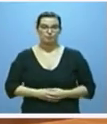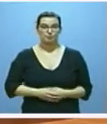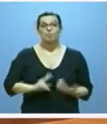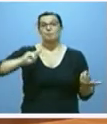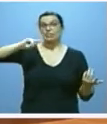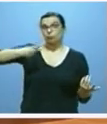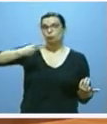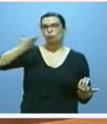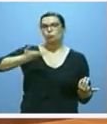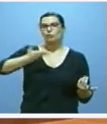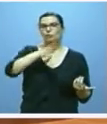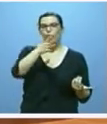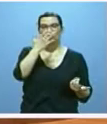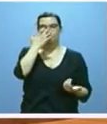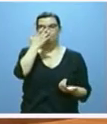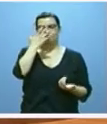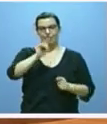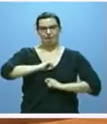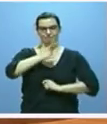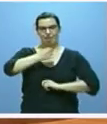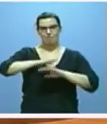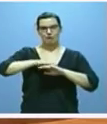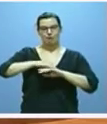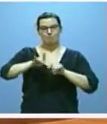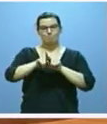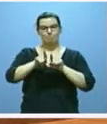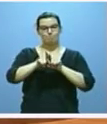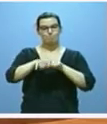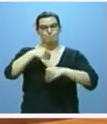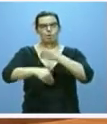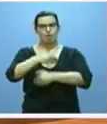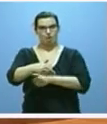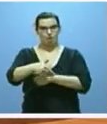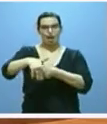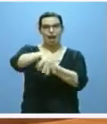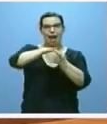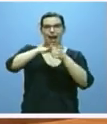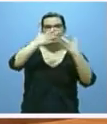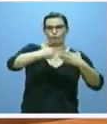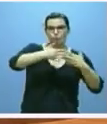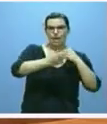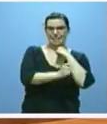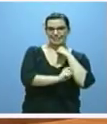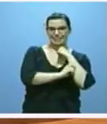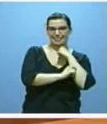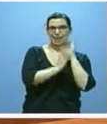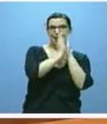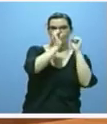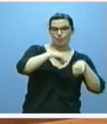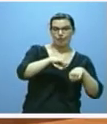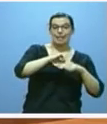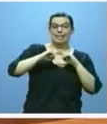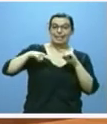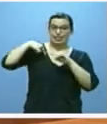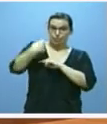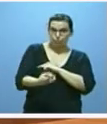segundo, porque a su vez permitirá desbloquear el camino para aprobar las áreas funcionales estratégicas y elaborar a partir de